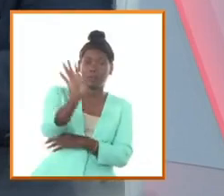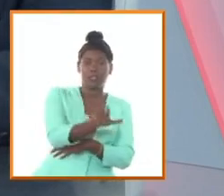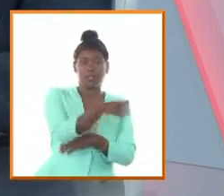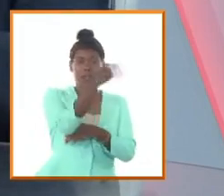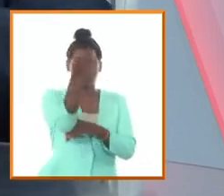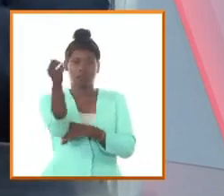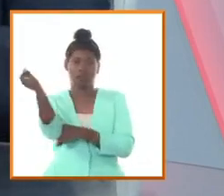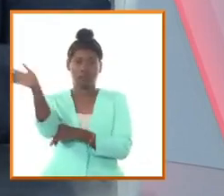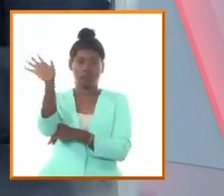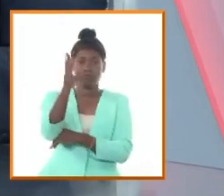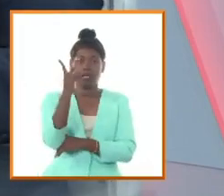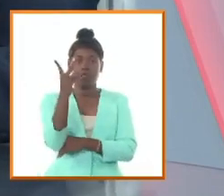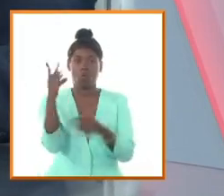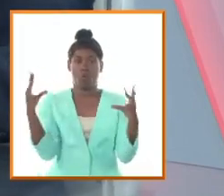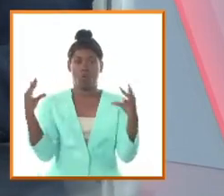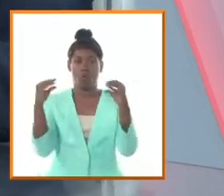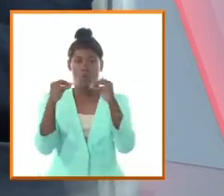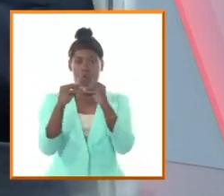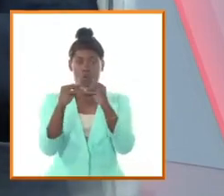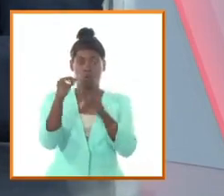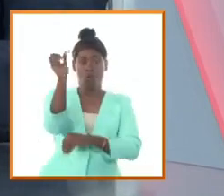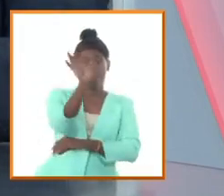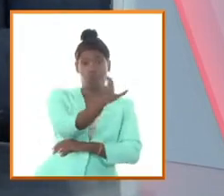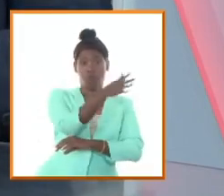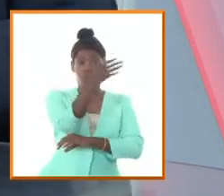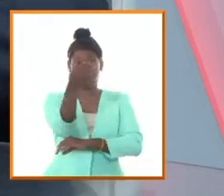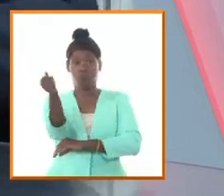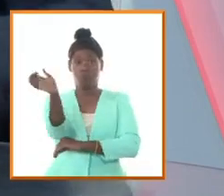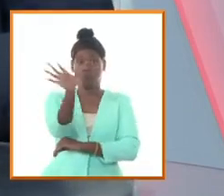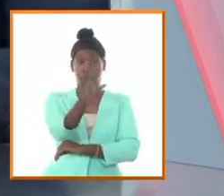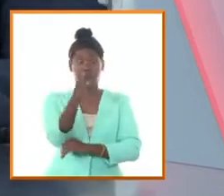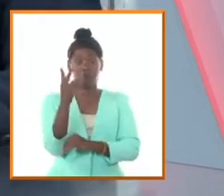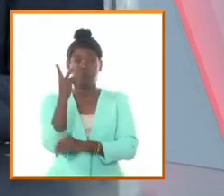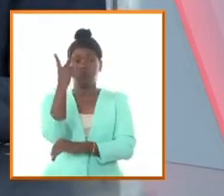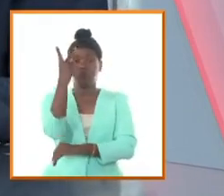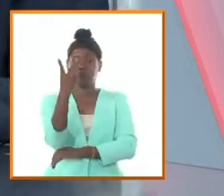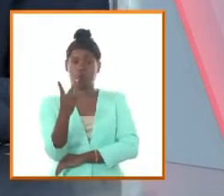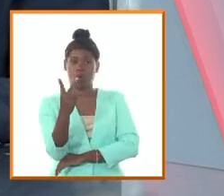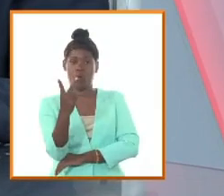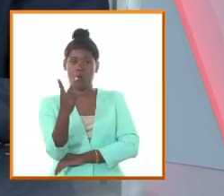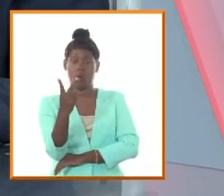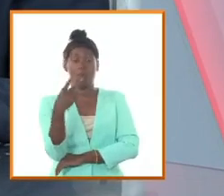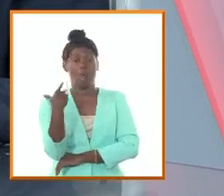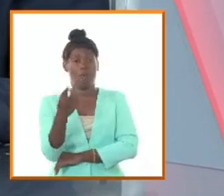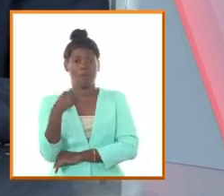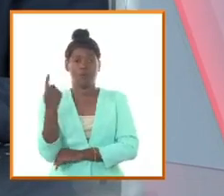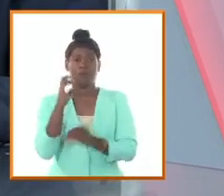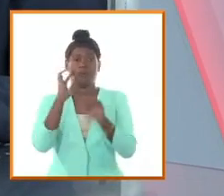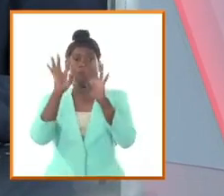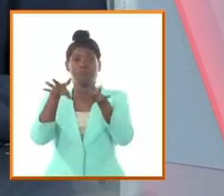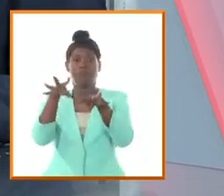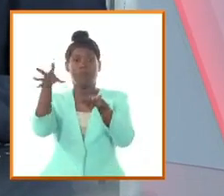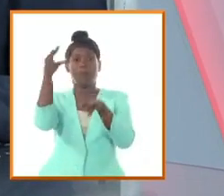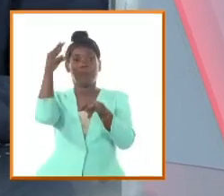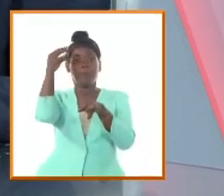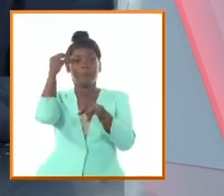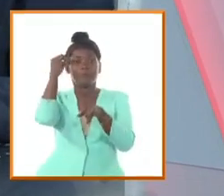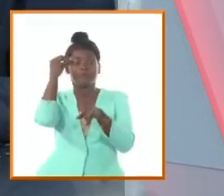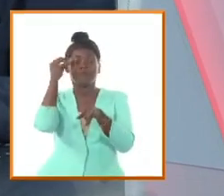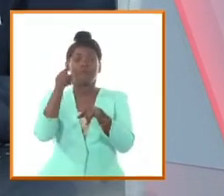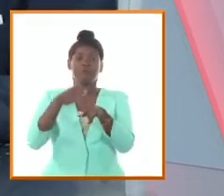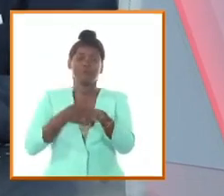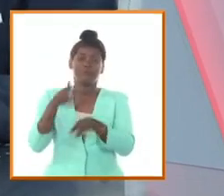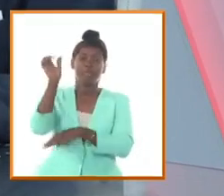estuviera junto con la otra presidiendo la sala de sesiones del lugar donde estuviera reunida la cámara de representantes